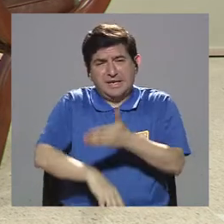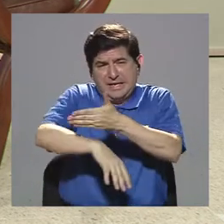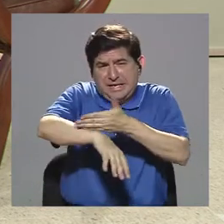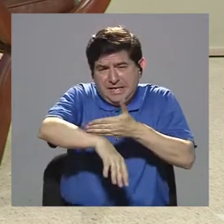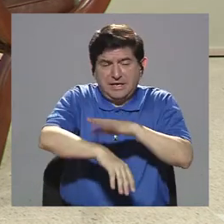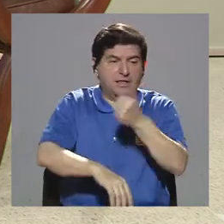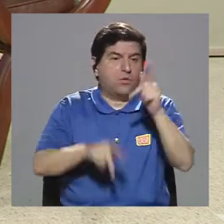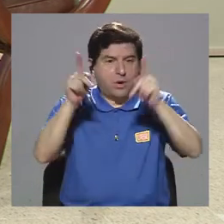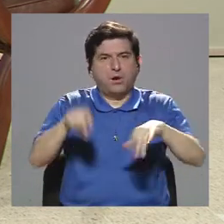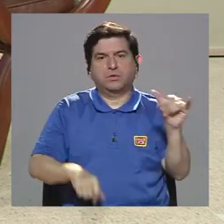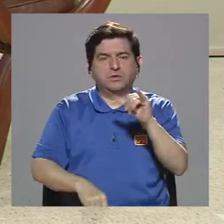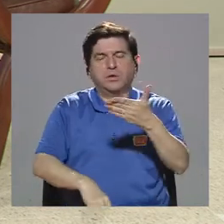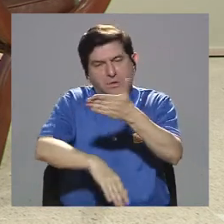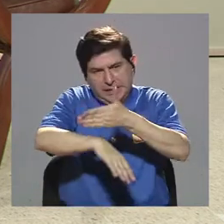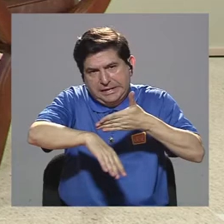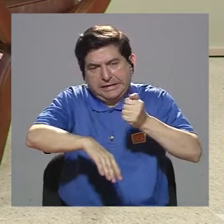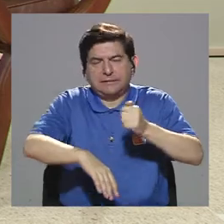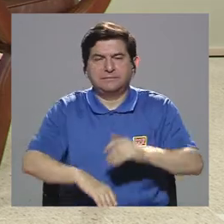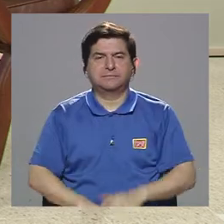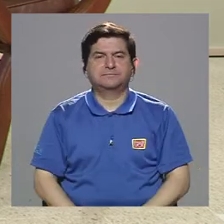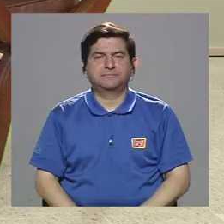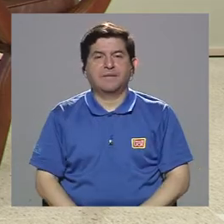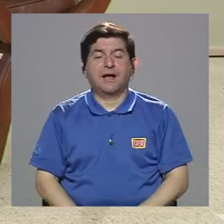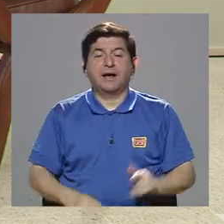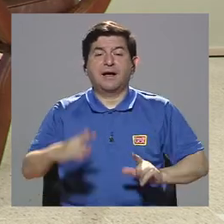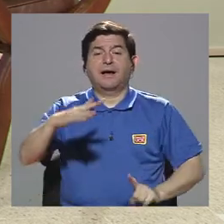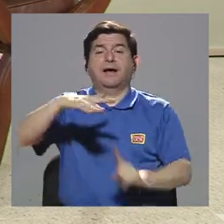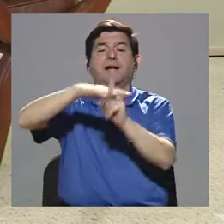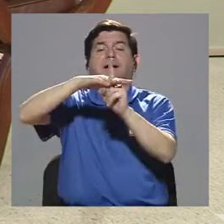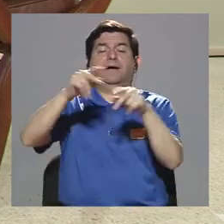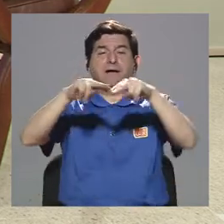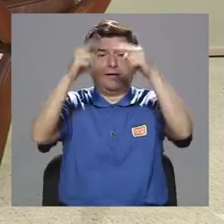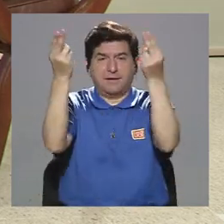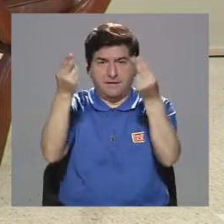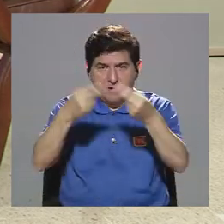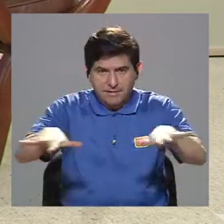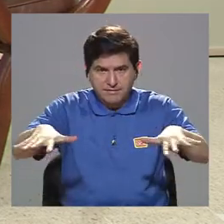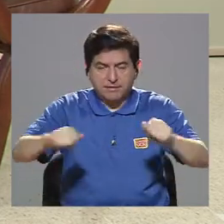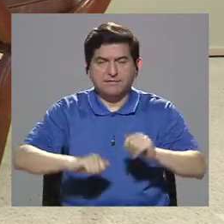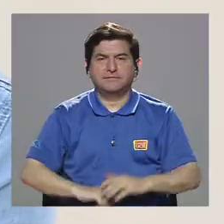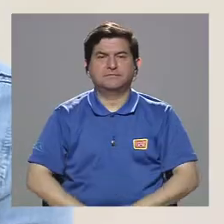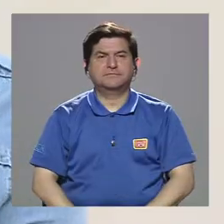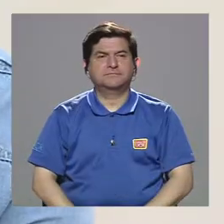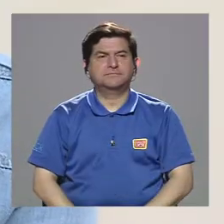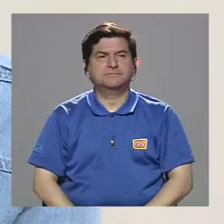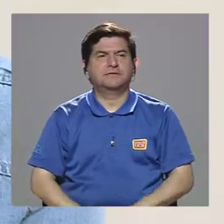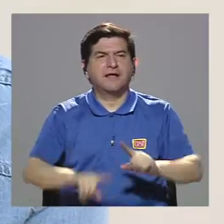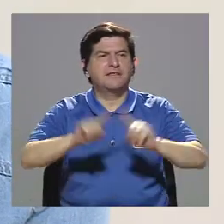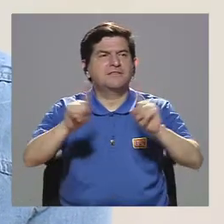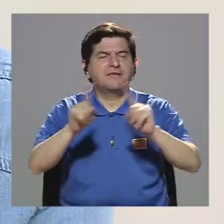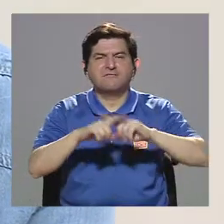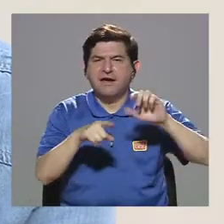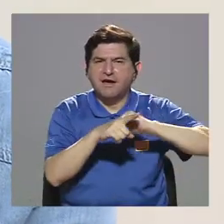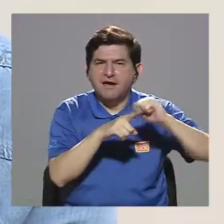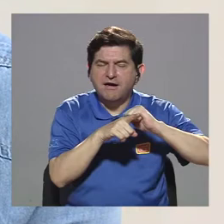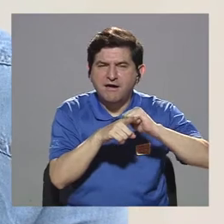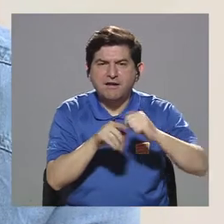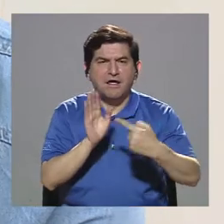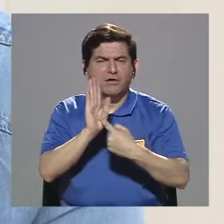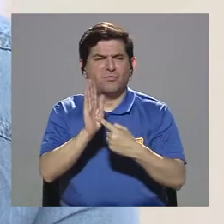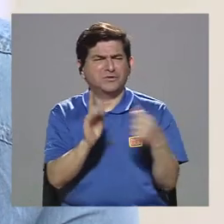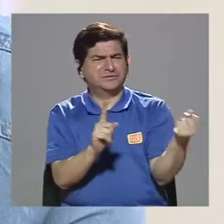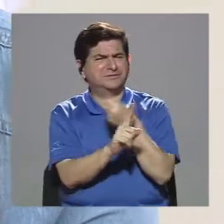puede lastimar a otra persona. Y bueno, entonces llega a Internet una serie de prácticas y